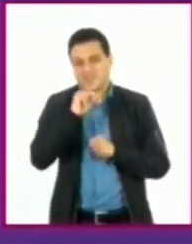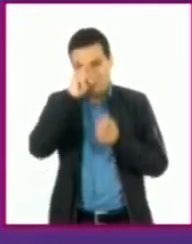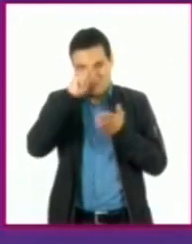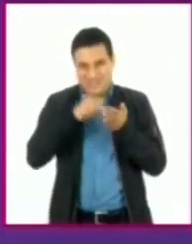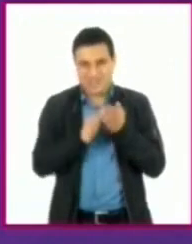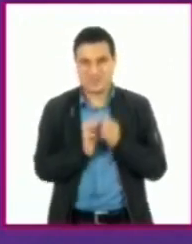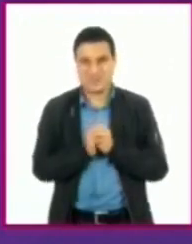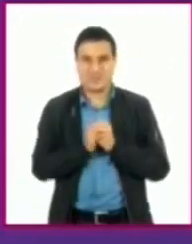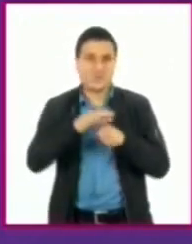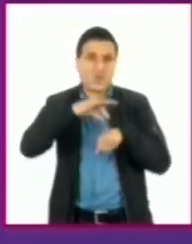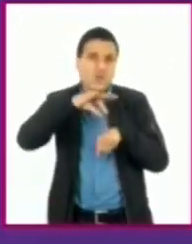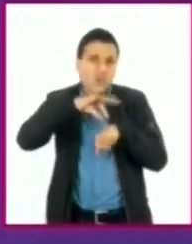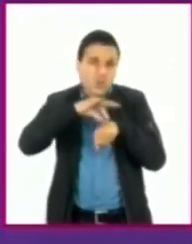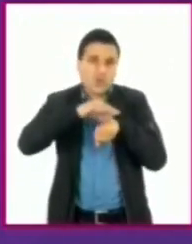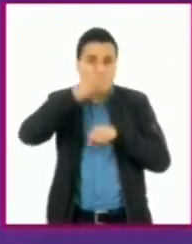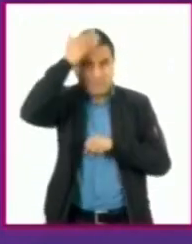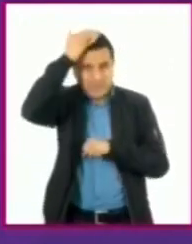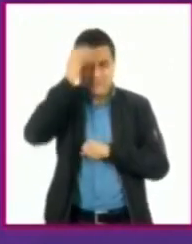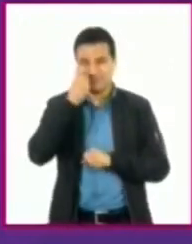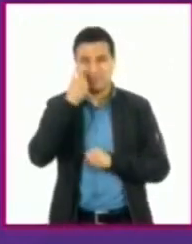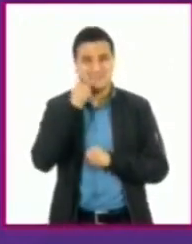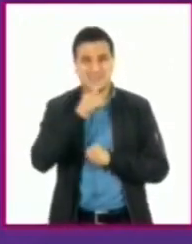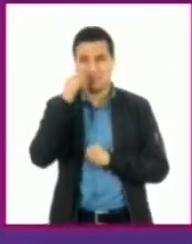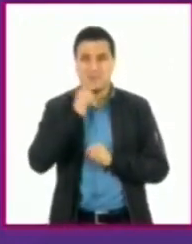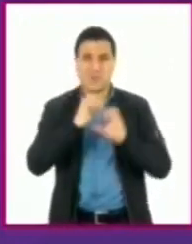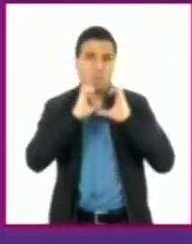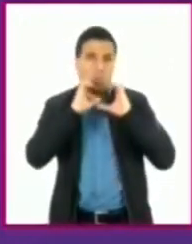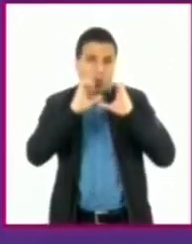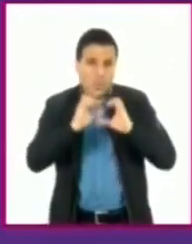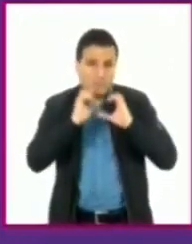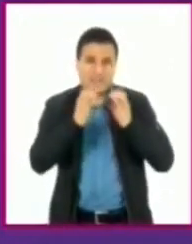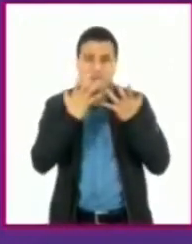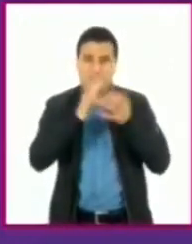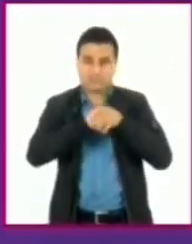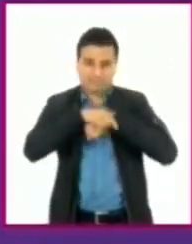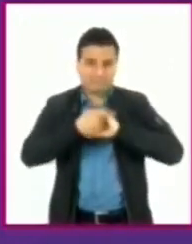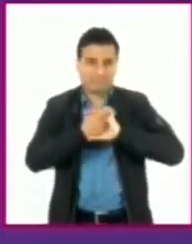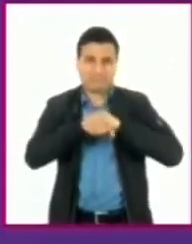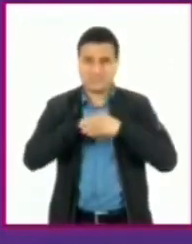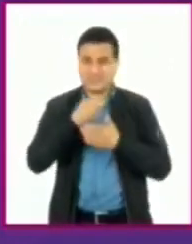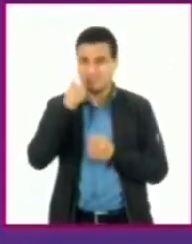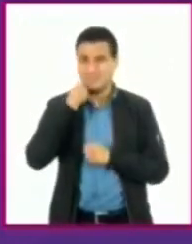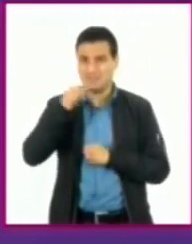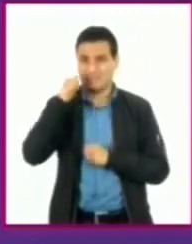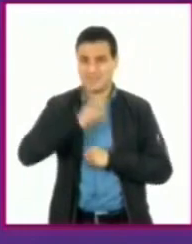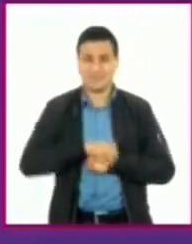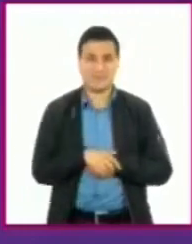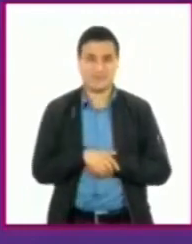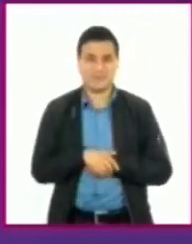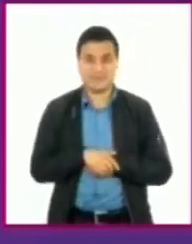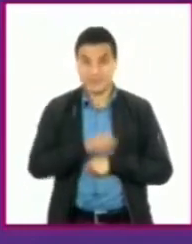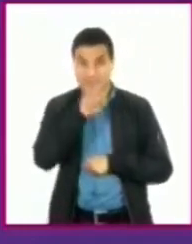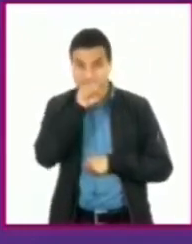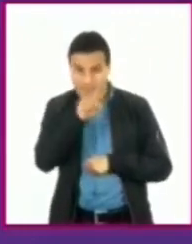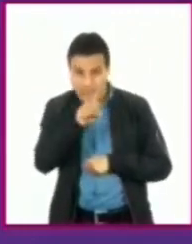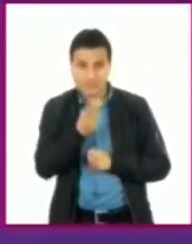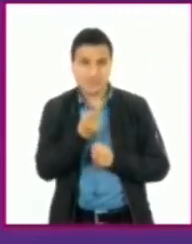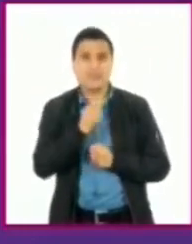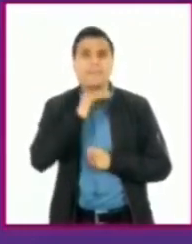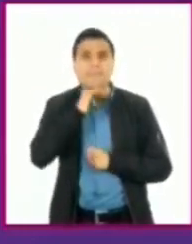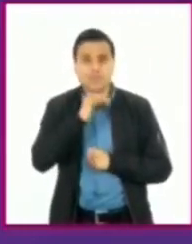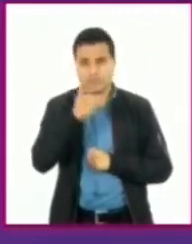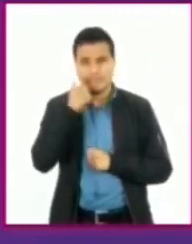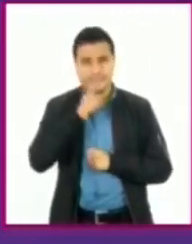doctores y las enfermeras son muy precavidos y siempre se están lavando las manos. Además, ponen todos los residuos en los contenedores